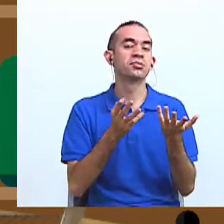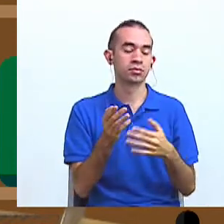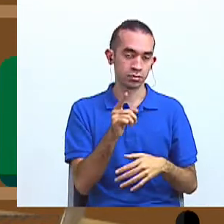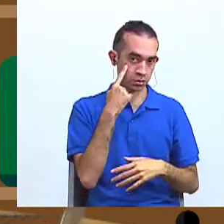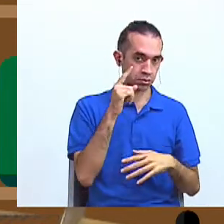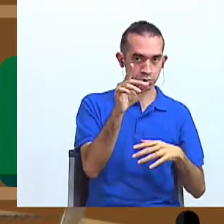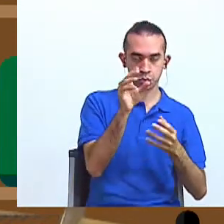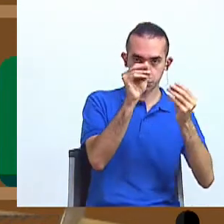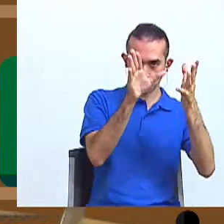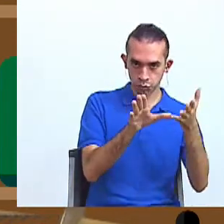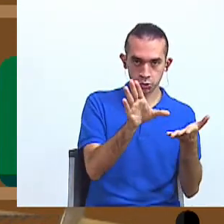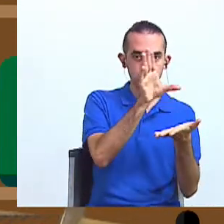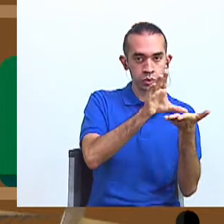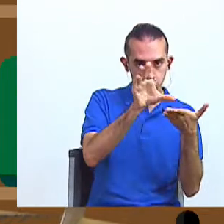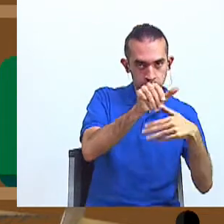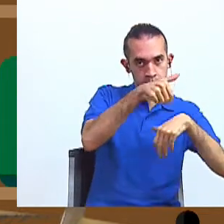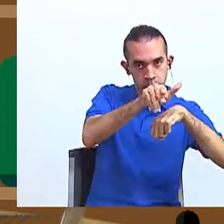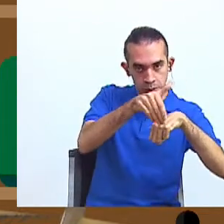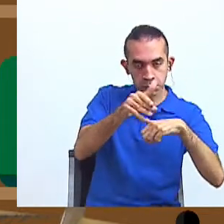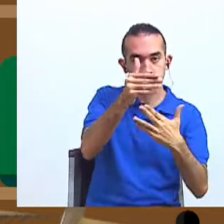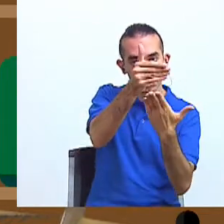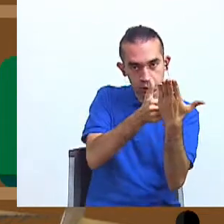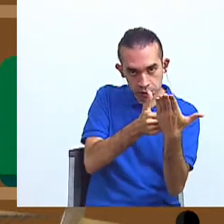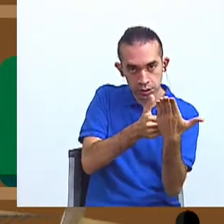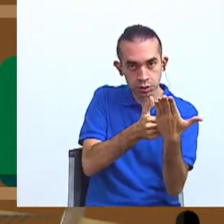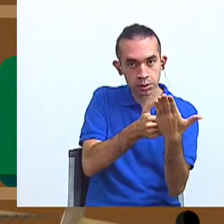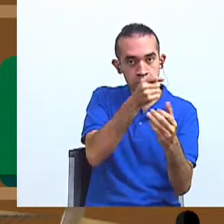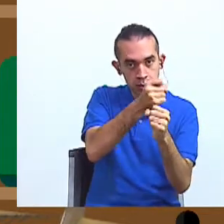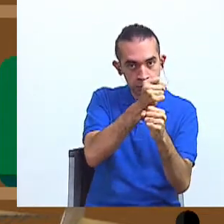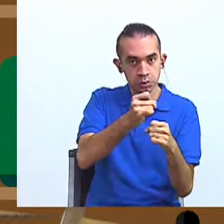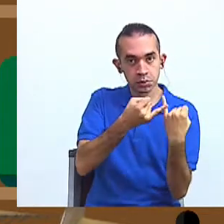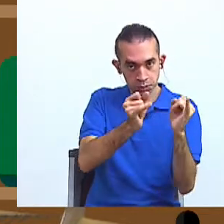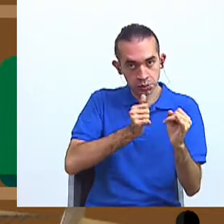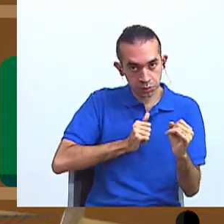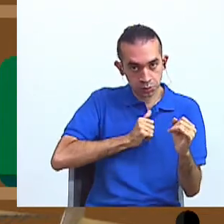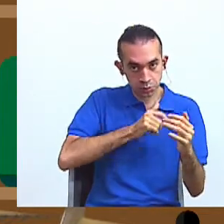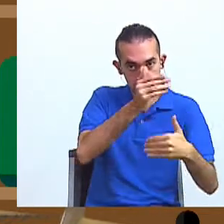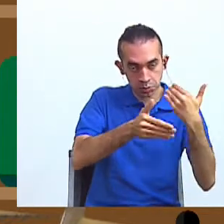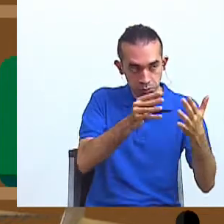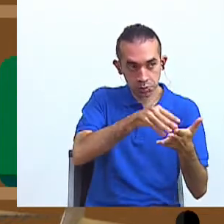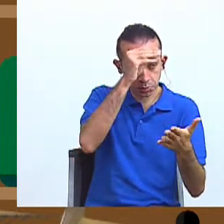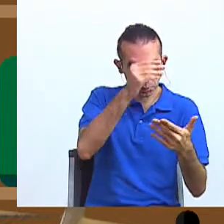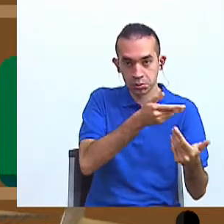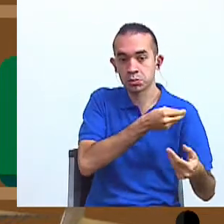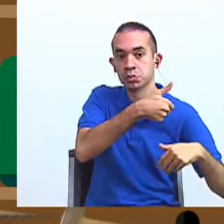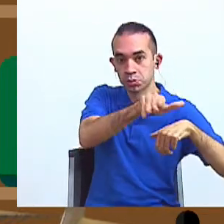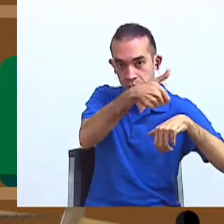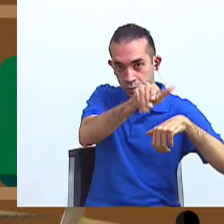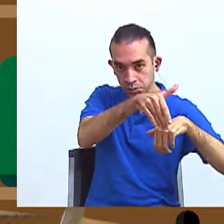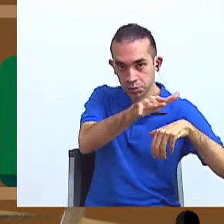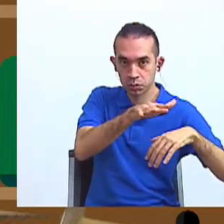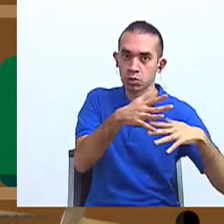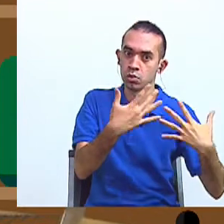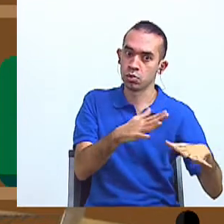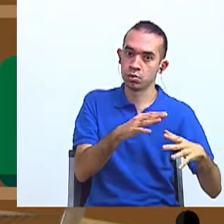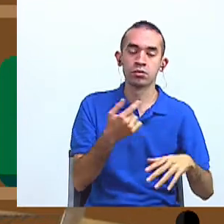un complemento a ese proceso de aprendizaje, jóvenes, que ustedes desarrollan a través de las guías autónomas. Es importante que